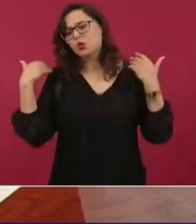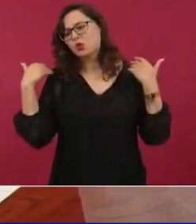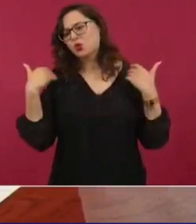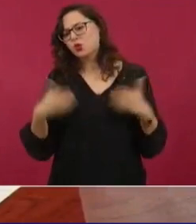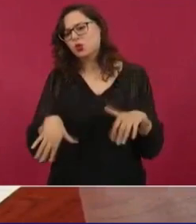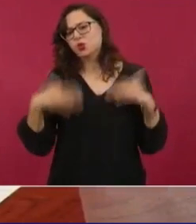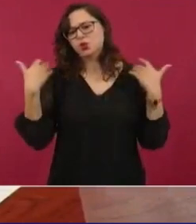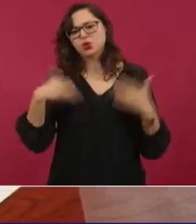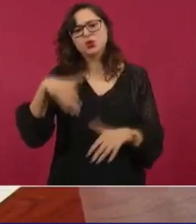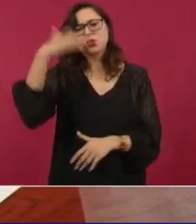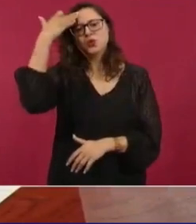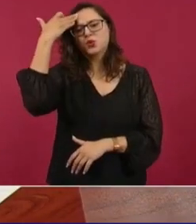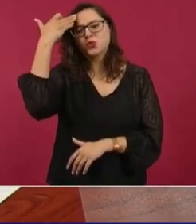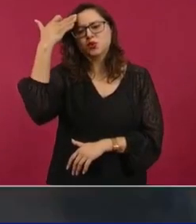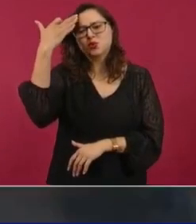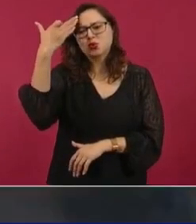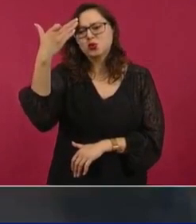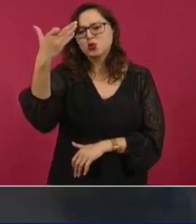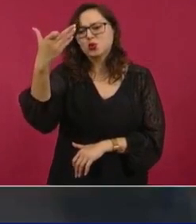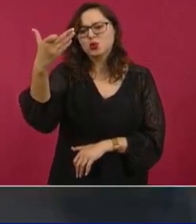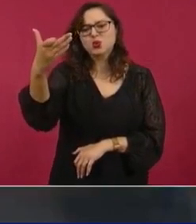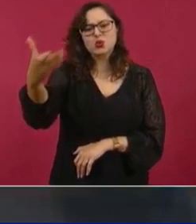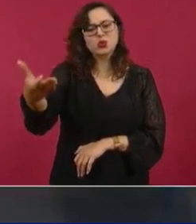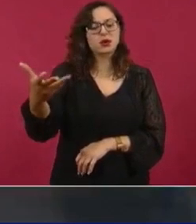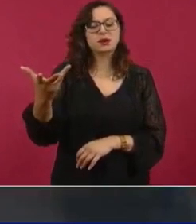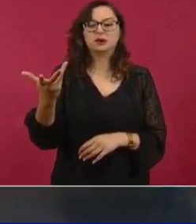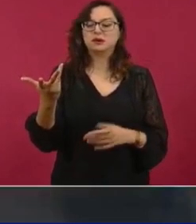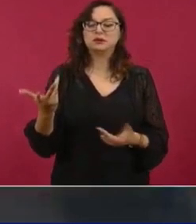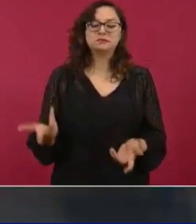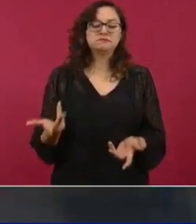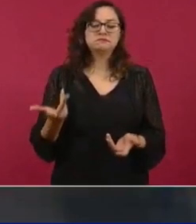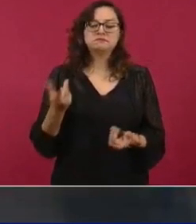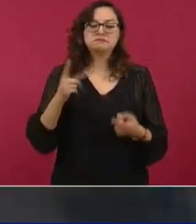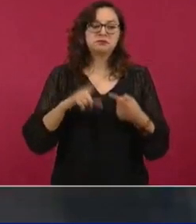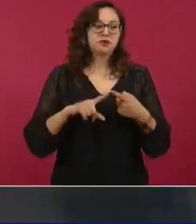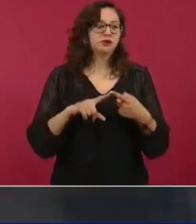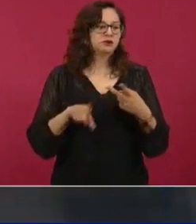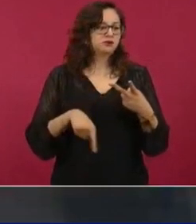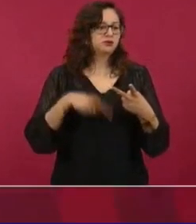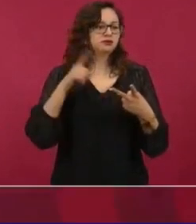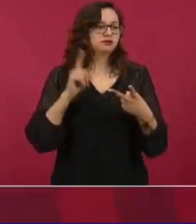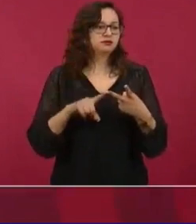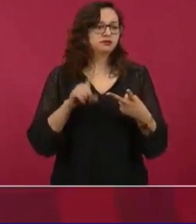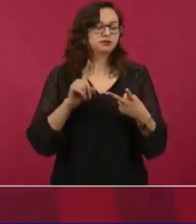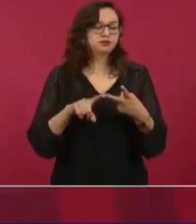mucho y si se trata de